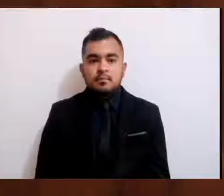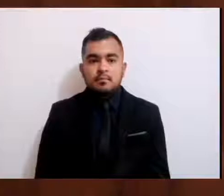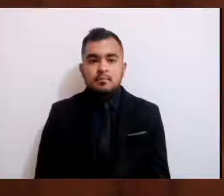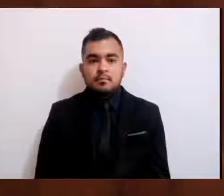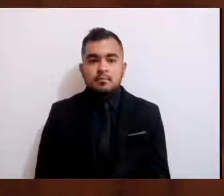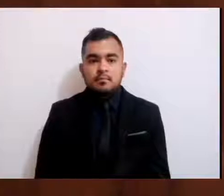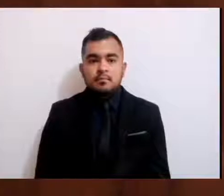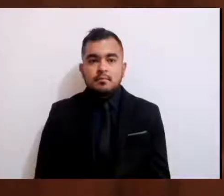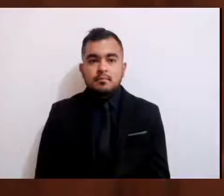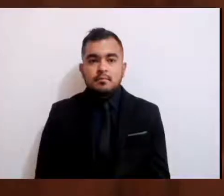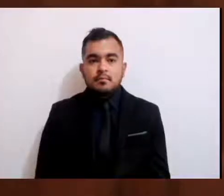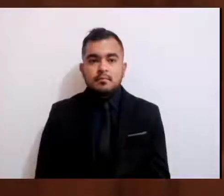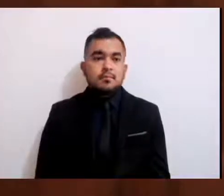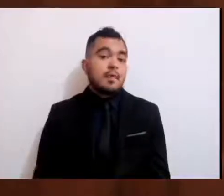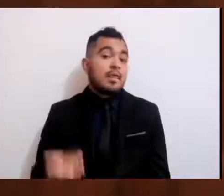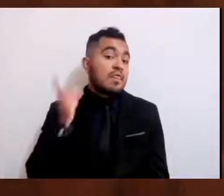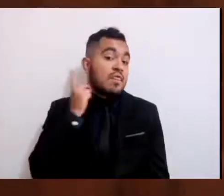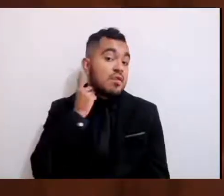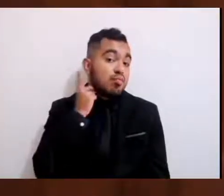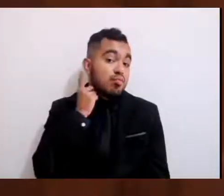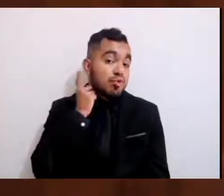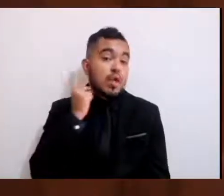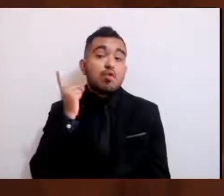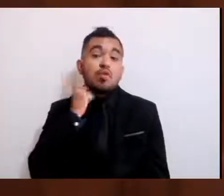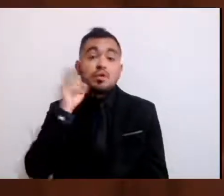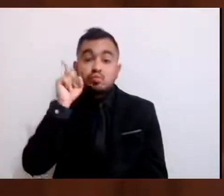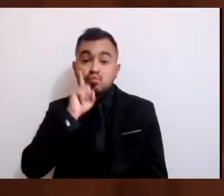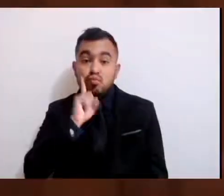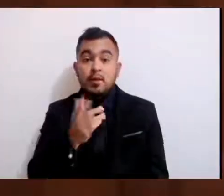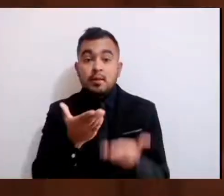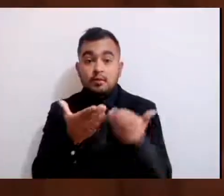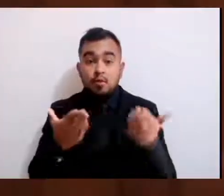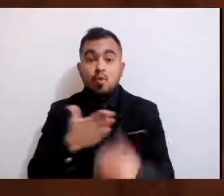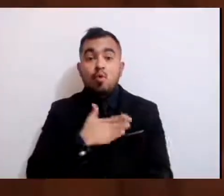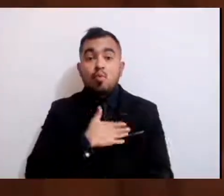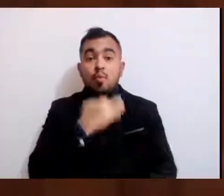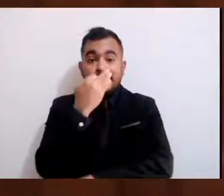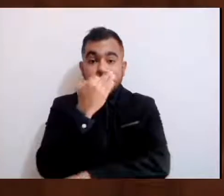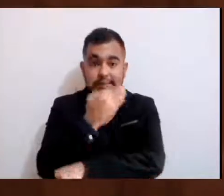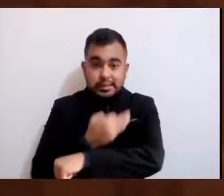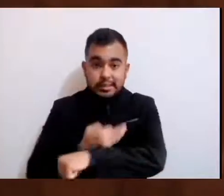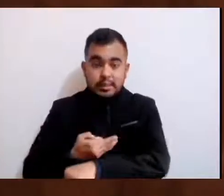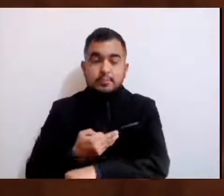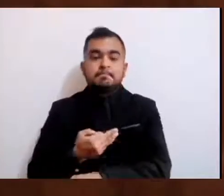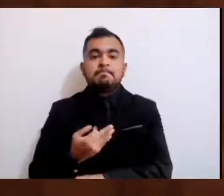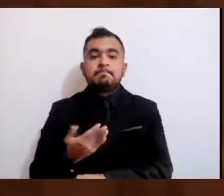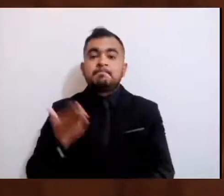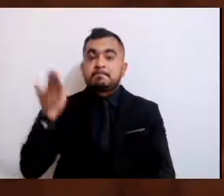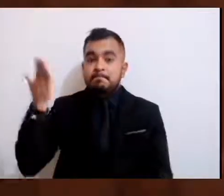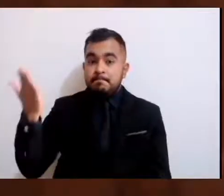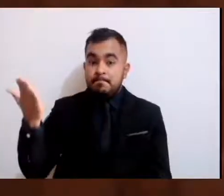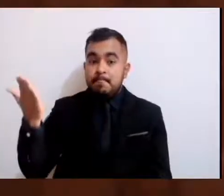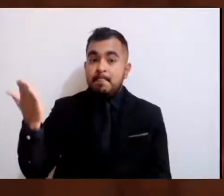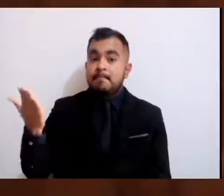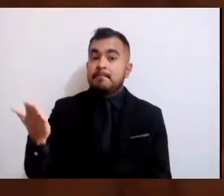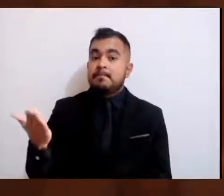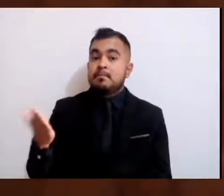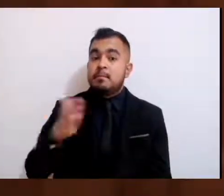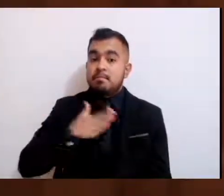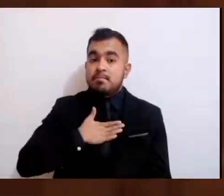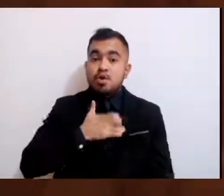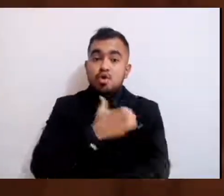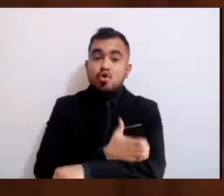Diputados, diputadas, buenas tardes. Con la venia de mi compañera